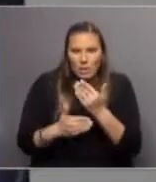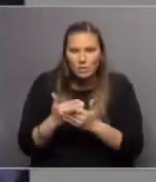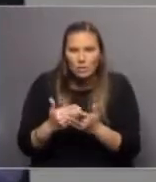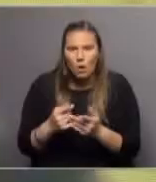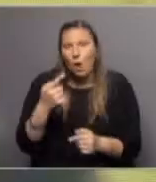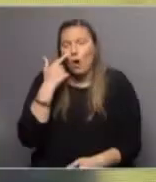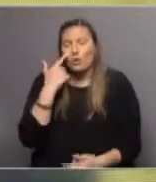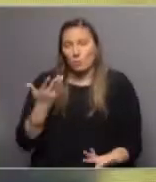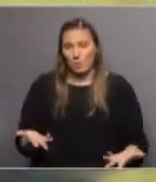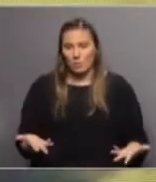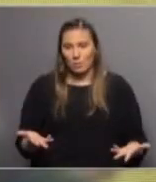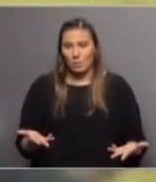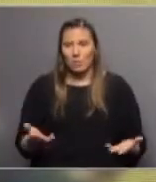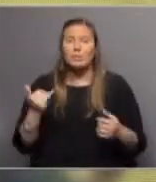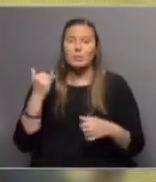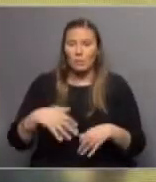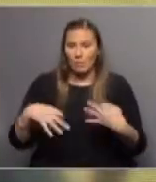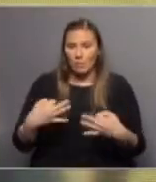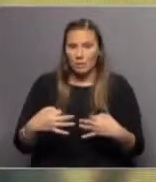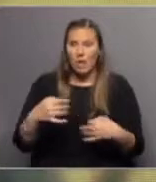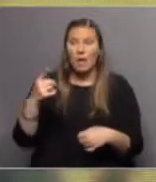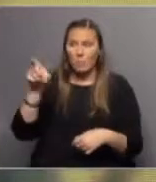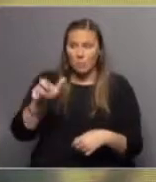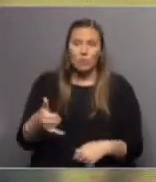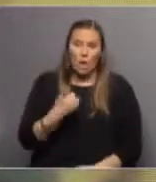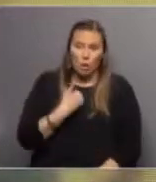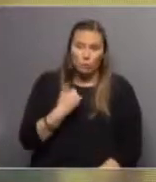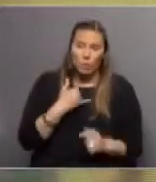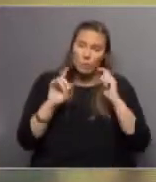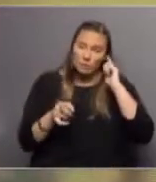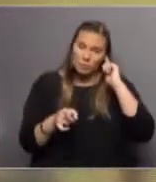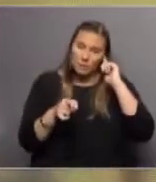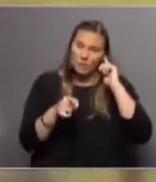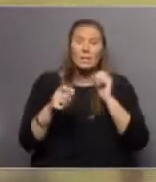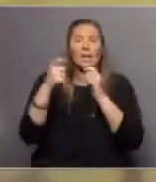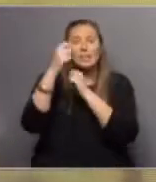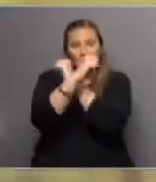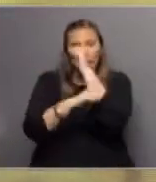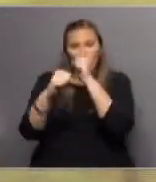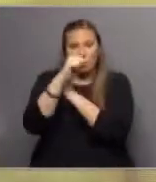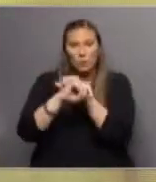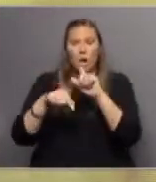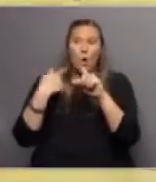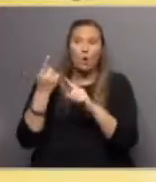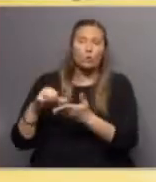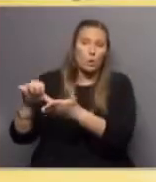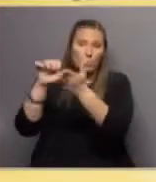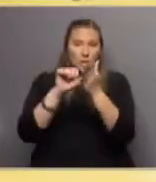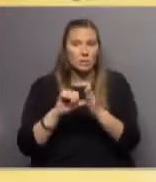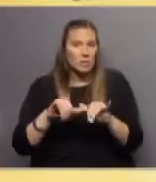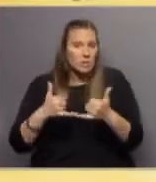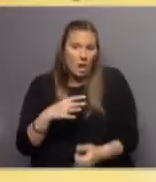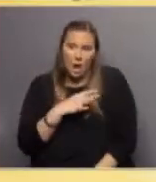partir de los conocimientos. Exactamente. Bueno, Nicolás nos contaba que esta tecnología está estandarizada en otros países